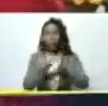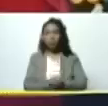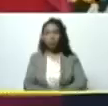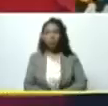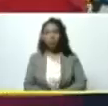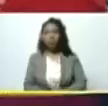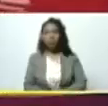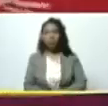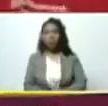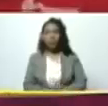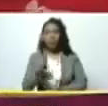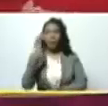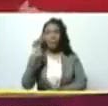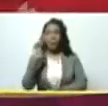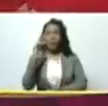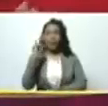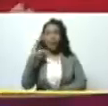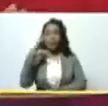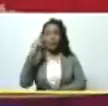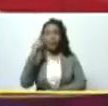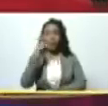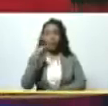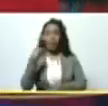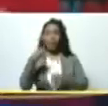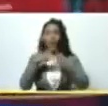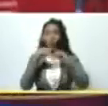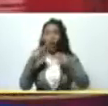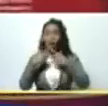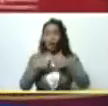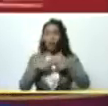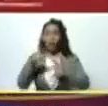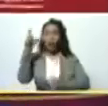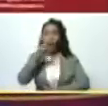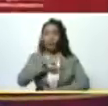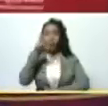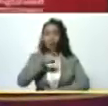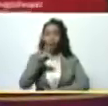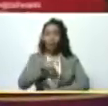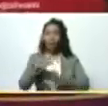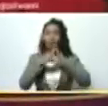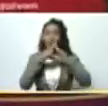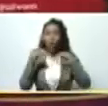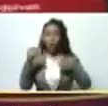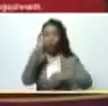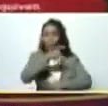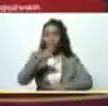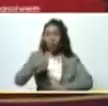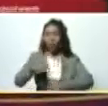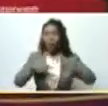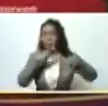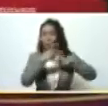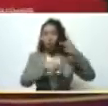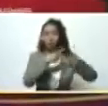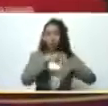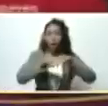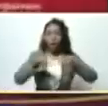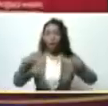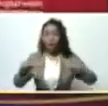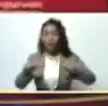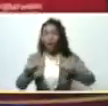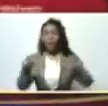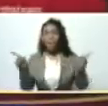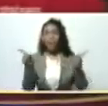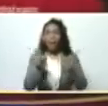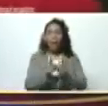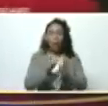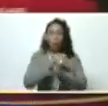verdicida y tenemos todas las herramientas que requiere todos los productores tanto pequeño